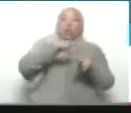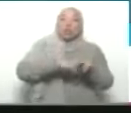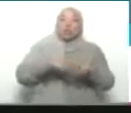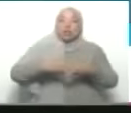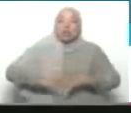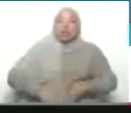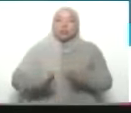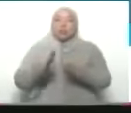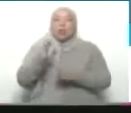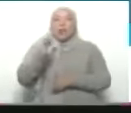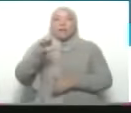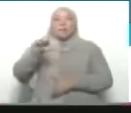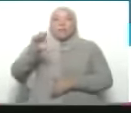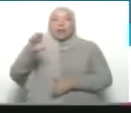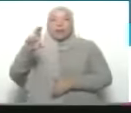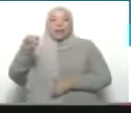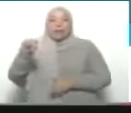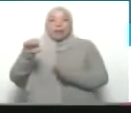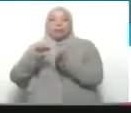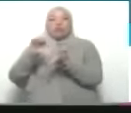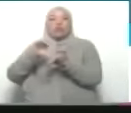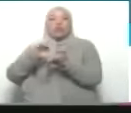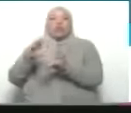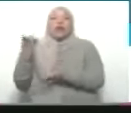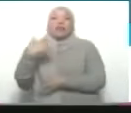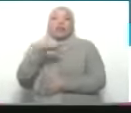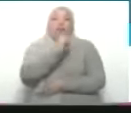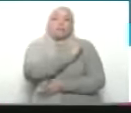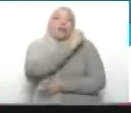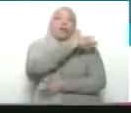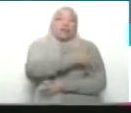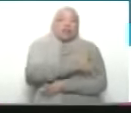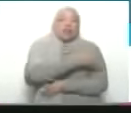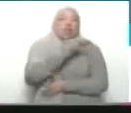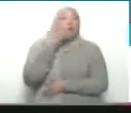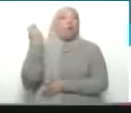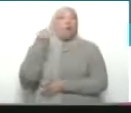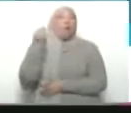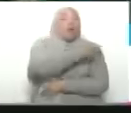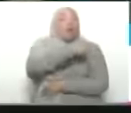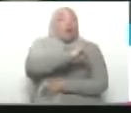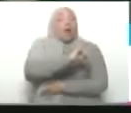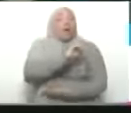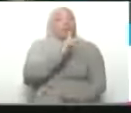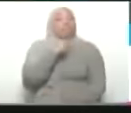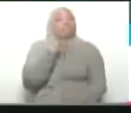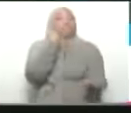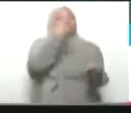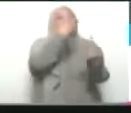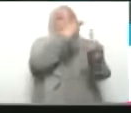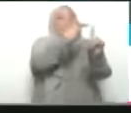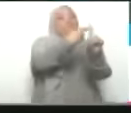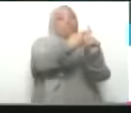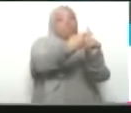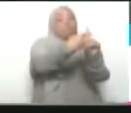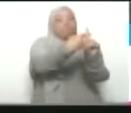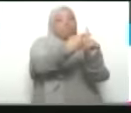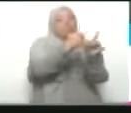niño palestino, un joven palestino y cuando fue crucificado,